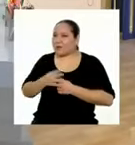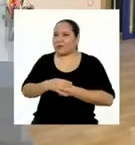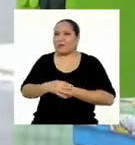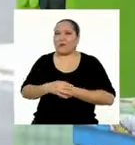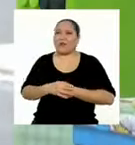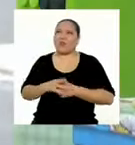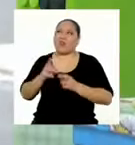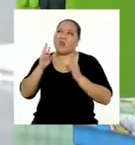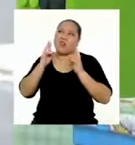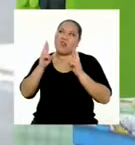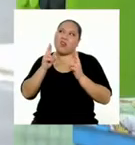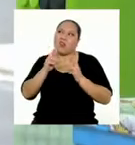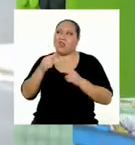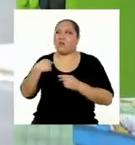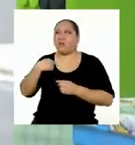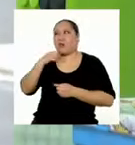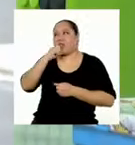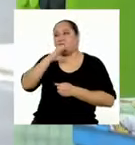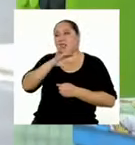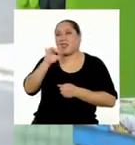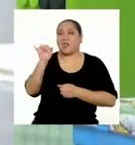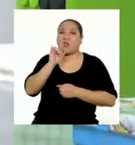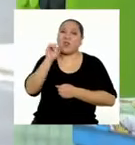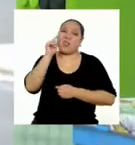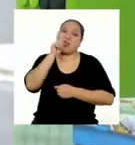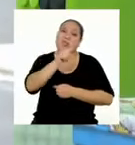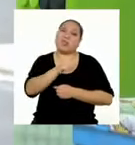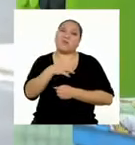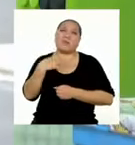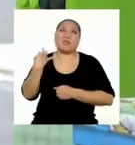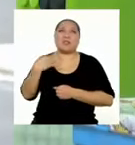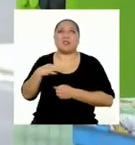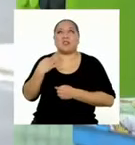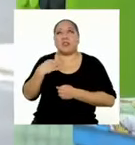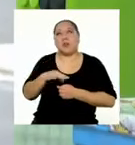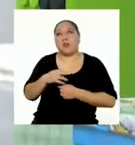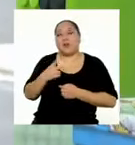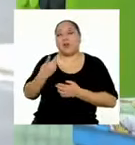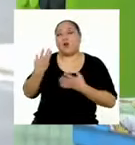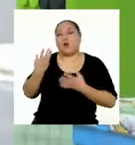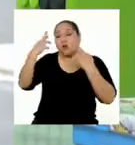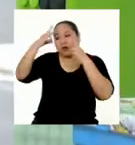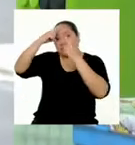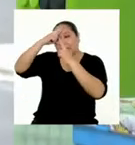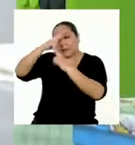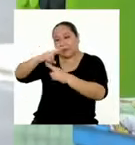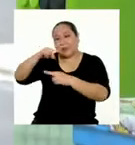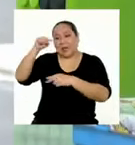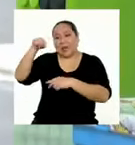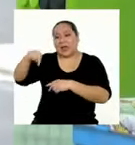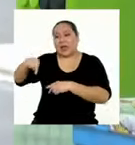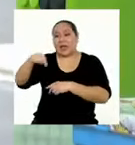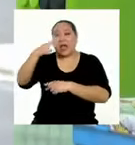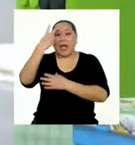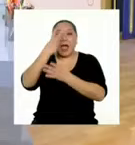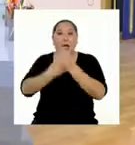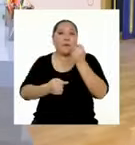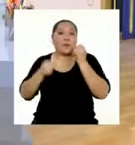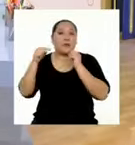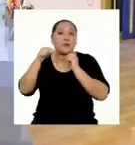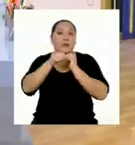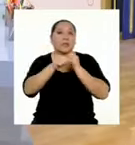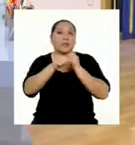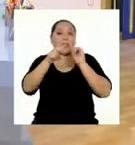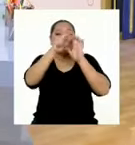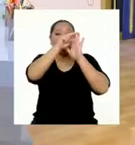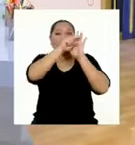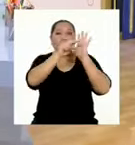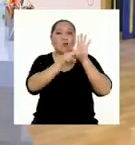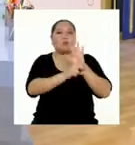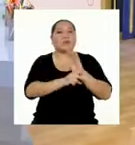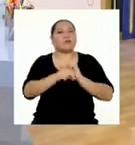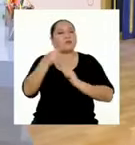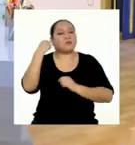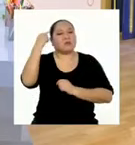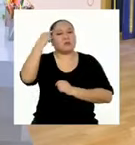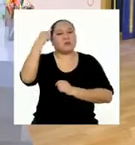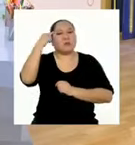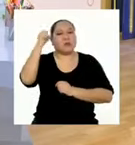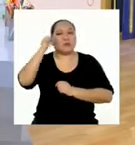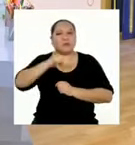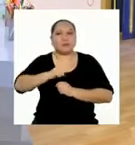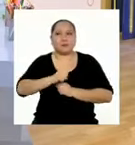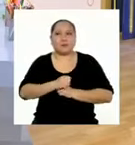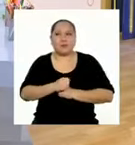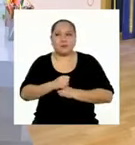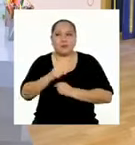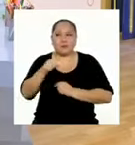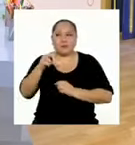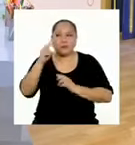Ojalá pueda decir lo mismo de ti, pero siempre y cuando cumplamos ambos estas normas. Seguro que sí. ¿Te parece